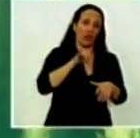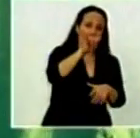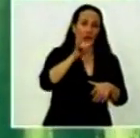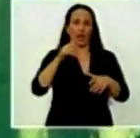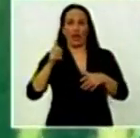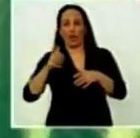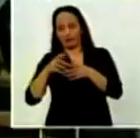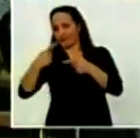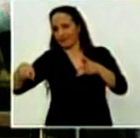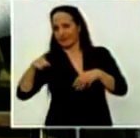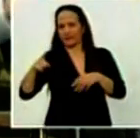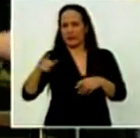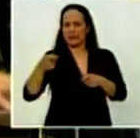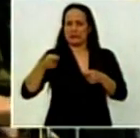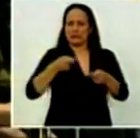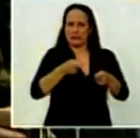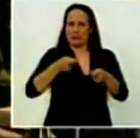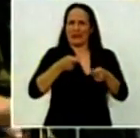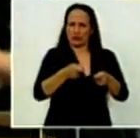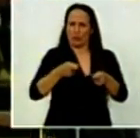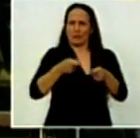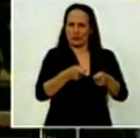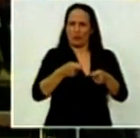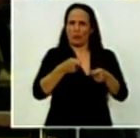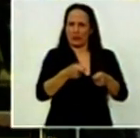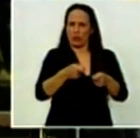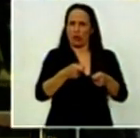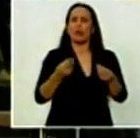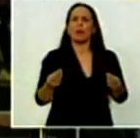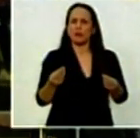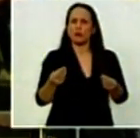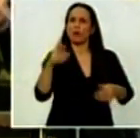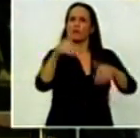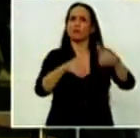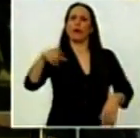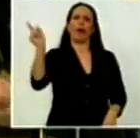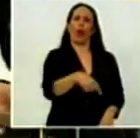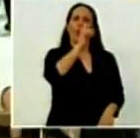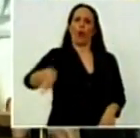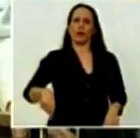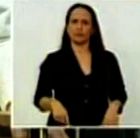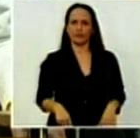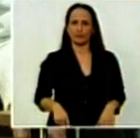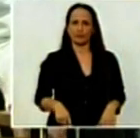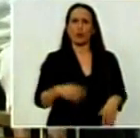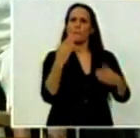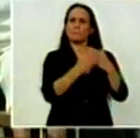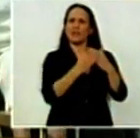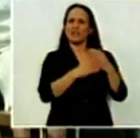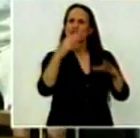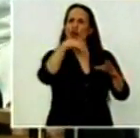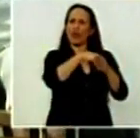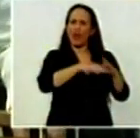el presidente se dejó presionar y anularon las elecciones. El ministro del Interior dijo